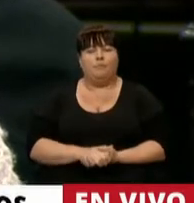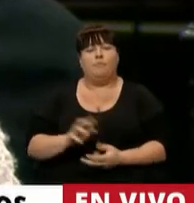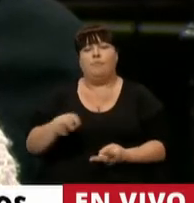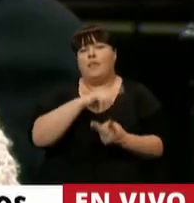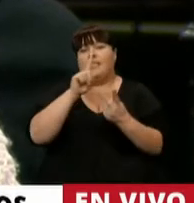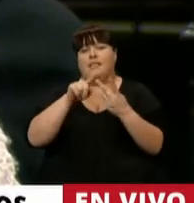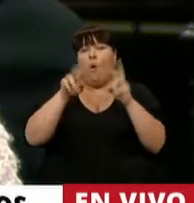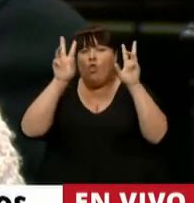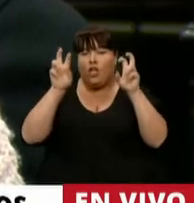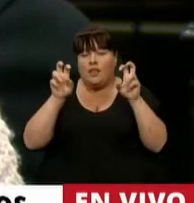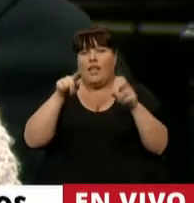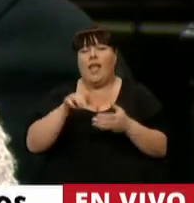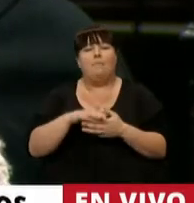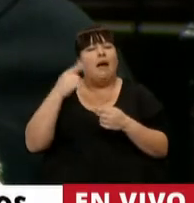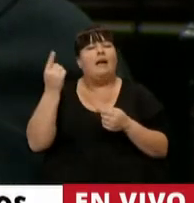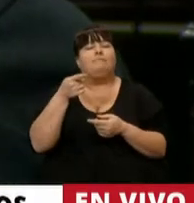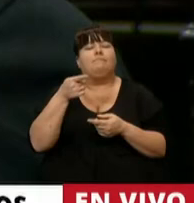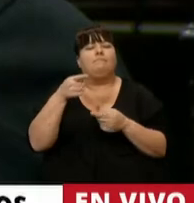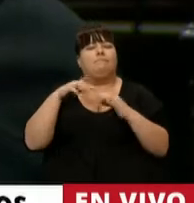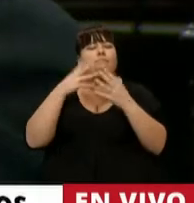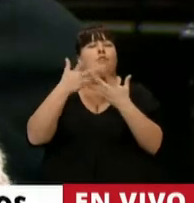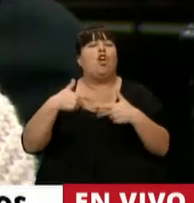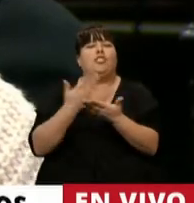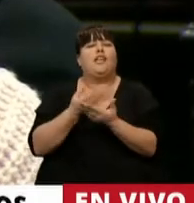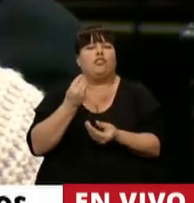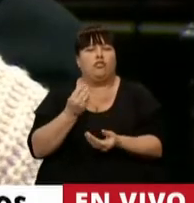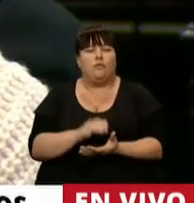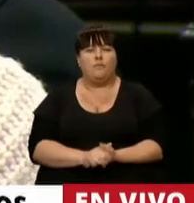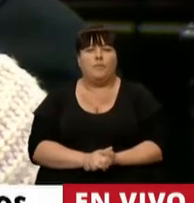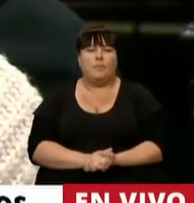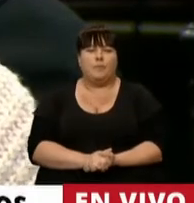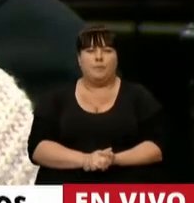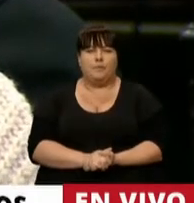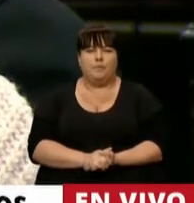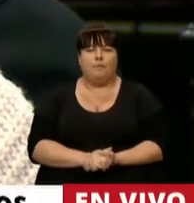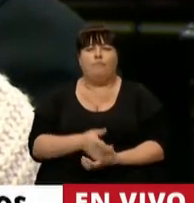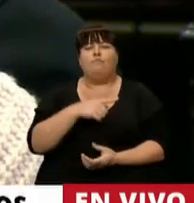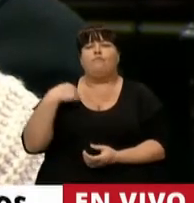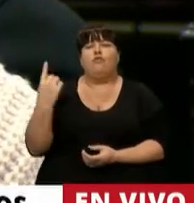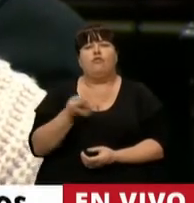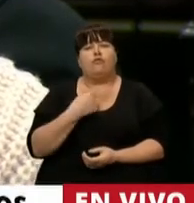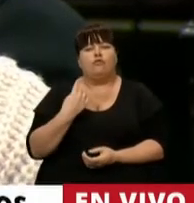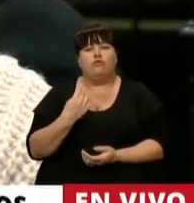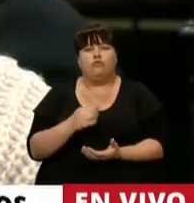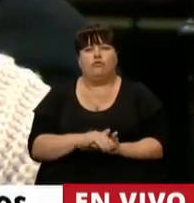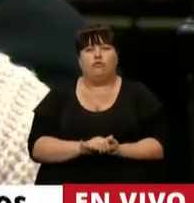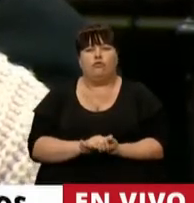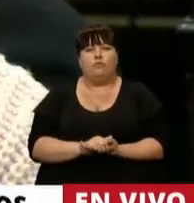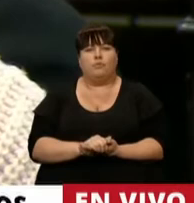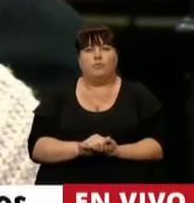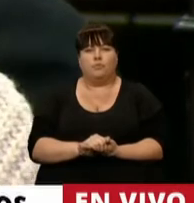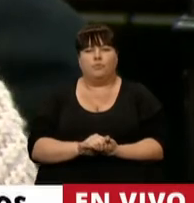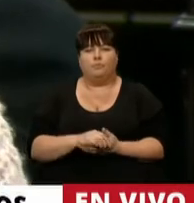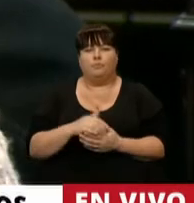segunda cuestión que trata y el objeto que tiene este proyecto es la posibilidad que nosotros tengamos la